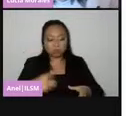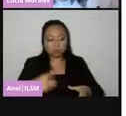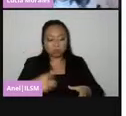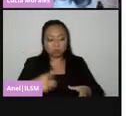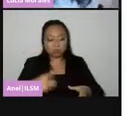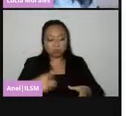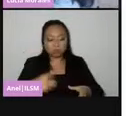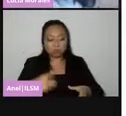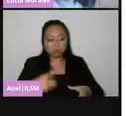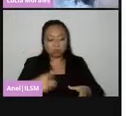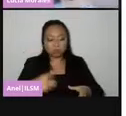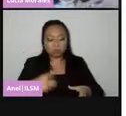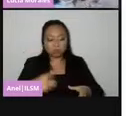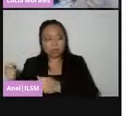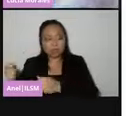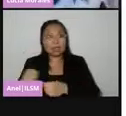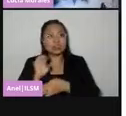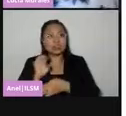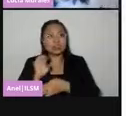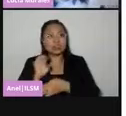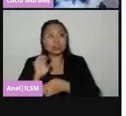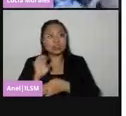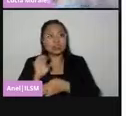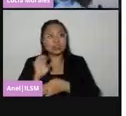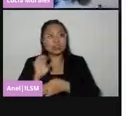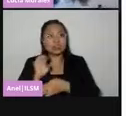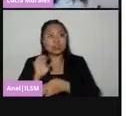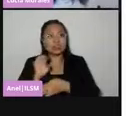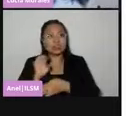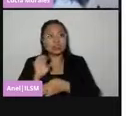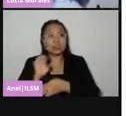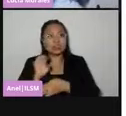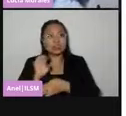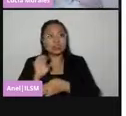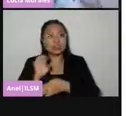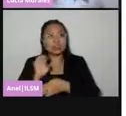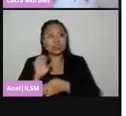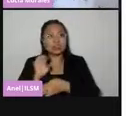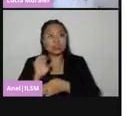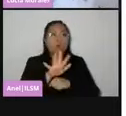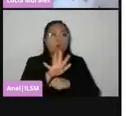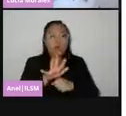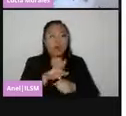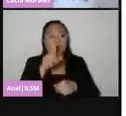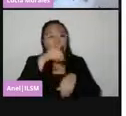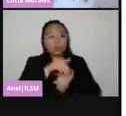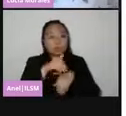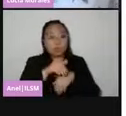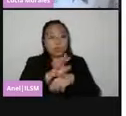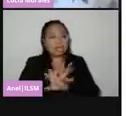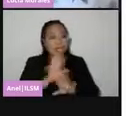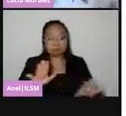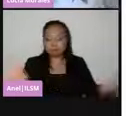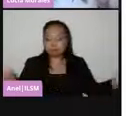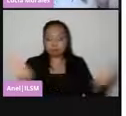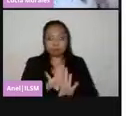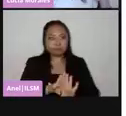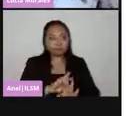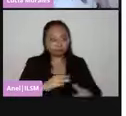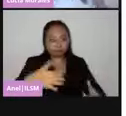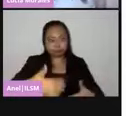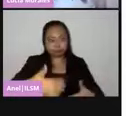afuera de la casilla. han visto un cartel donde están los resultados de esa casilla y se clausuran. Con esto,